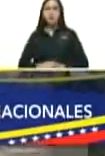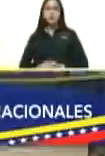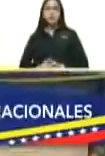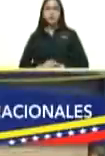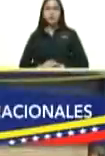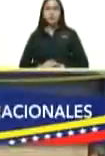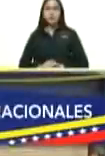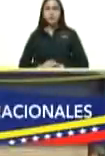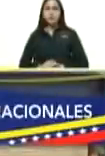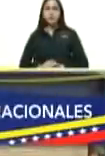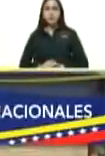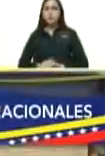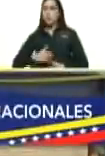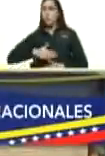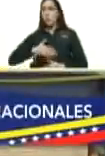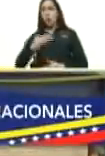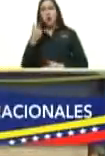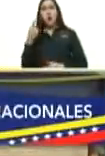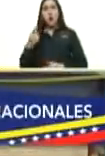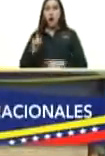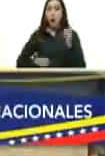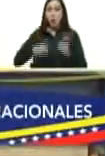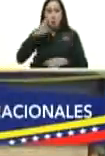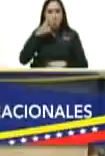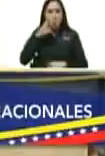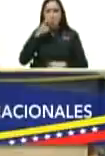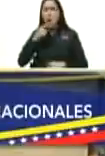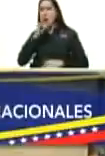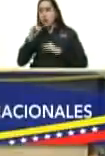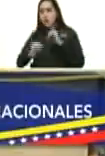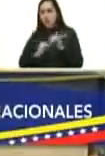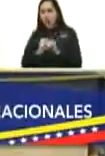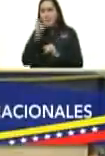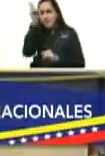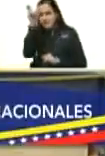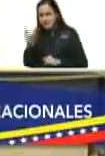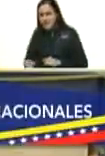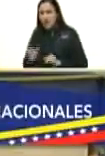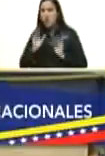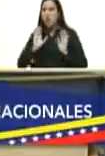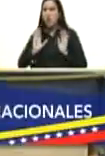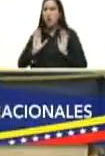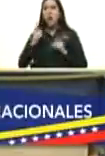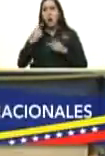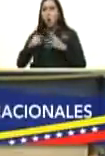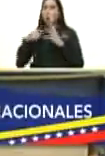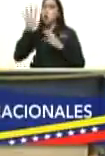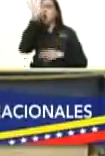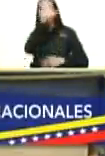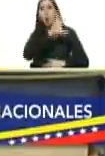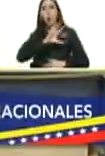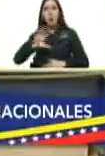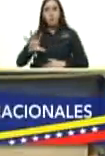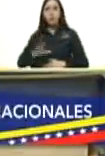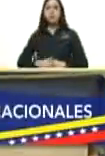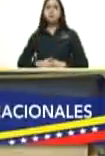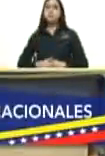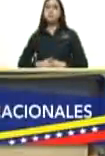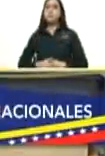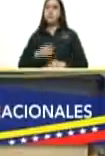Venezuela puede algún vendedor internacional en algún país del mundo dar un